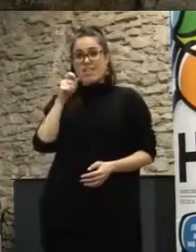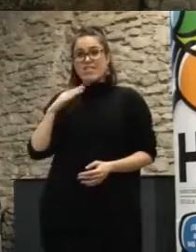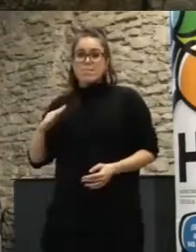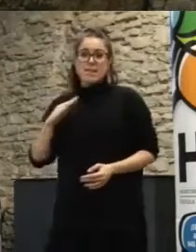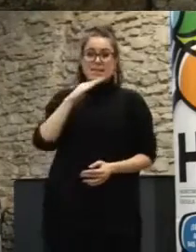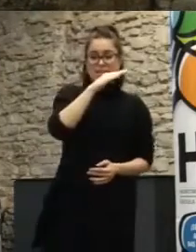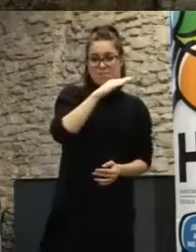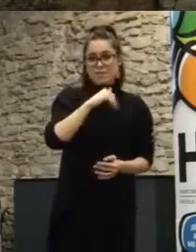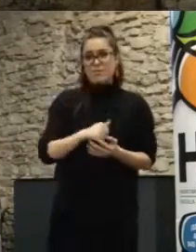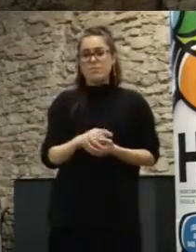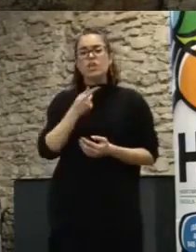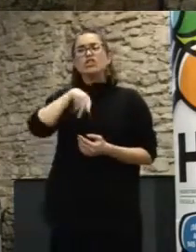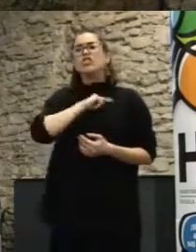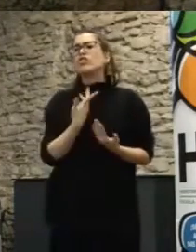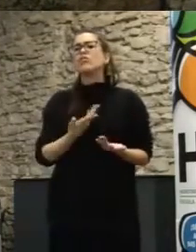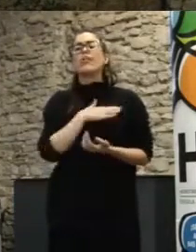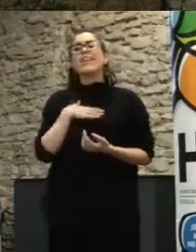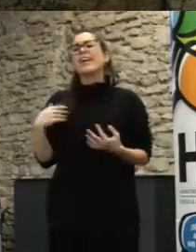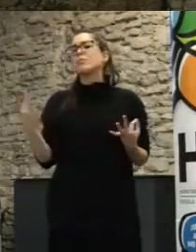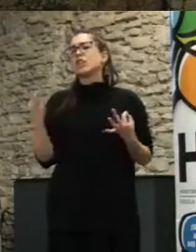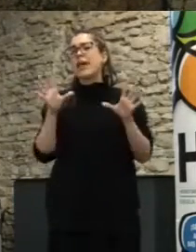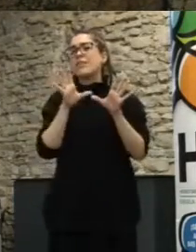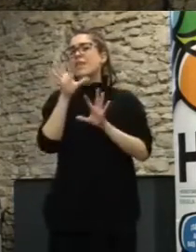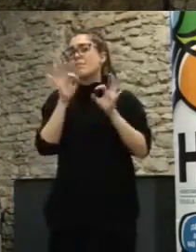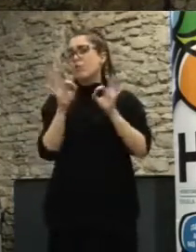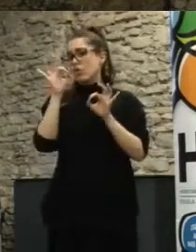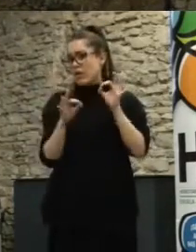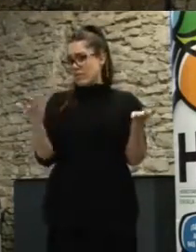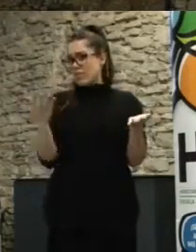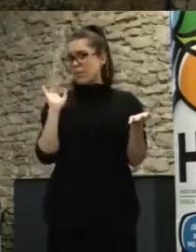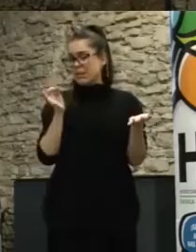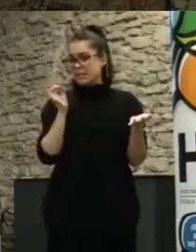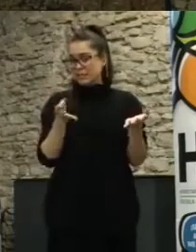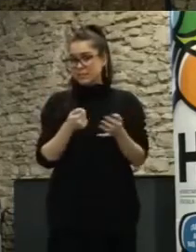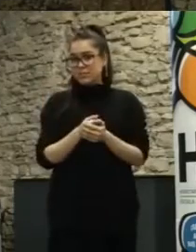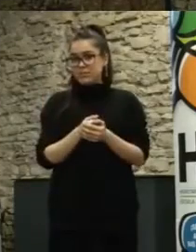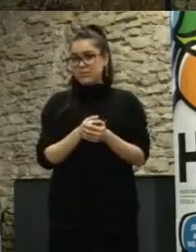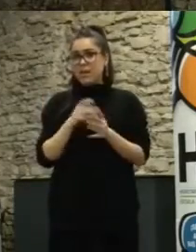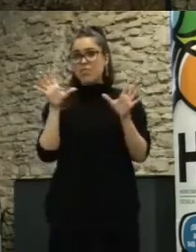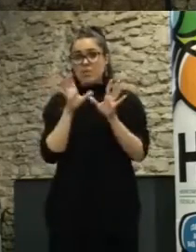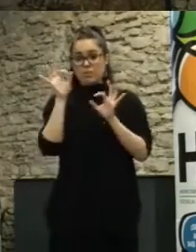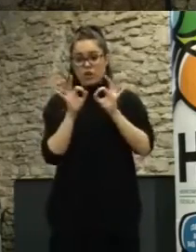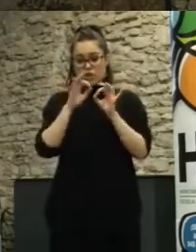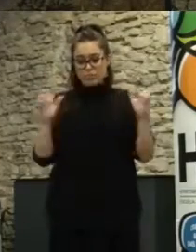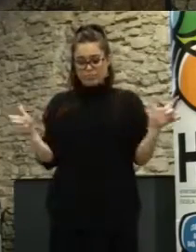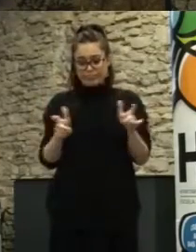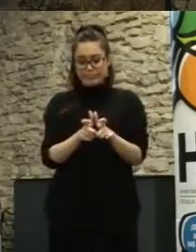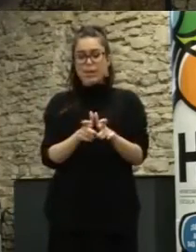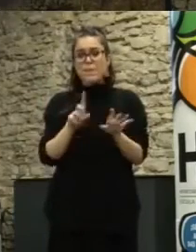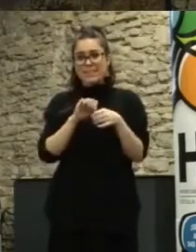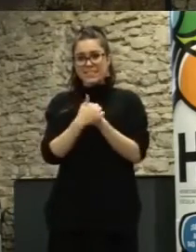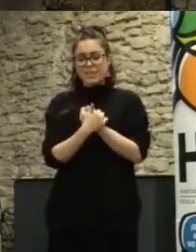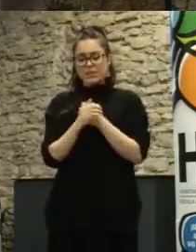dependiente que queremos modificar? el 10% la caída digamos de participación vamos a buscar qué variables pueden